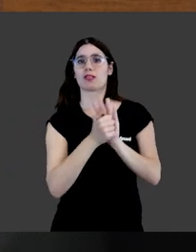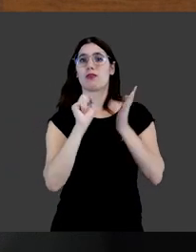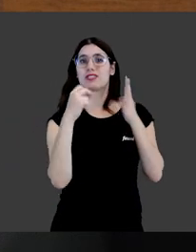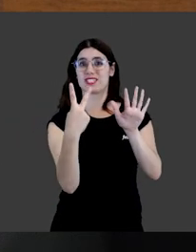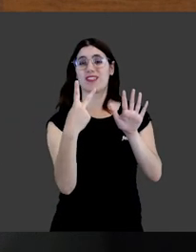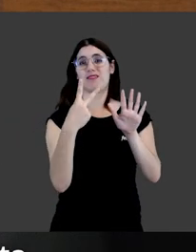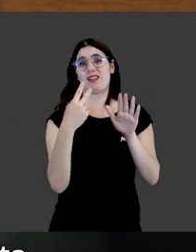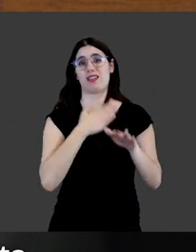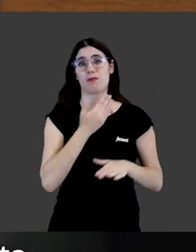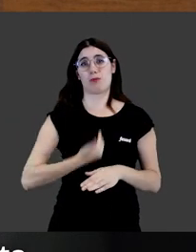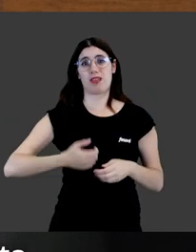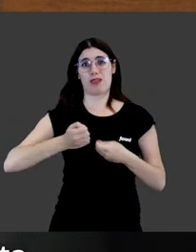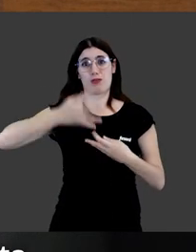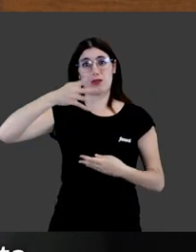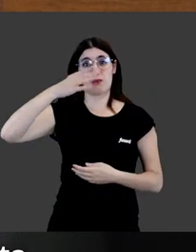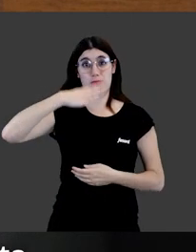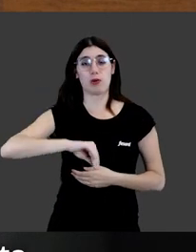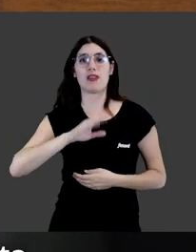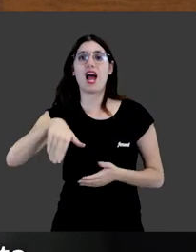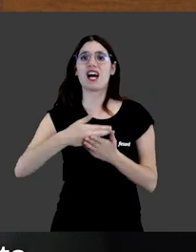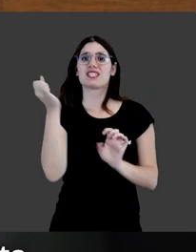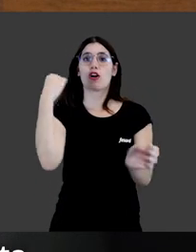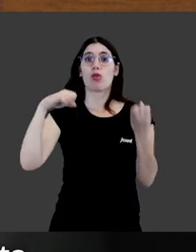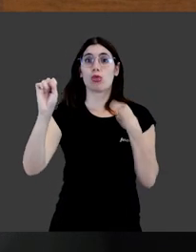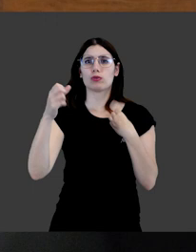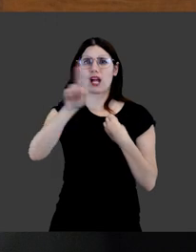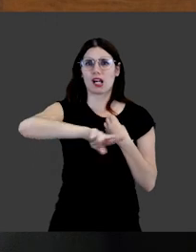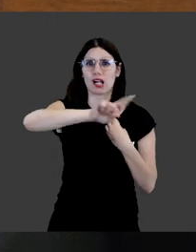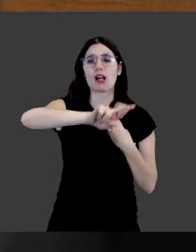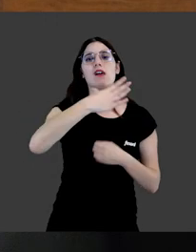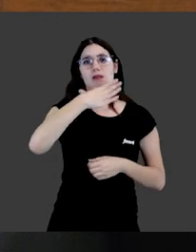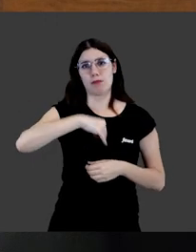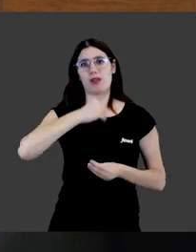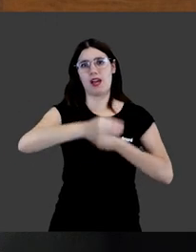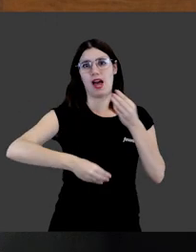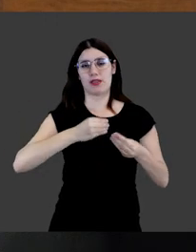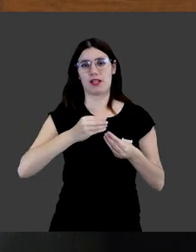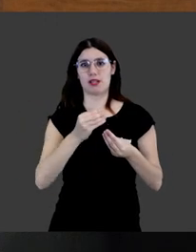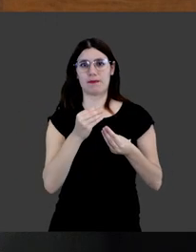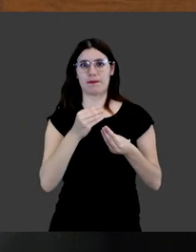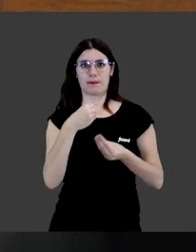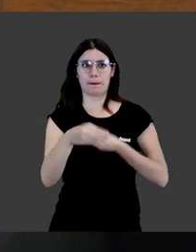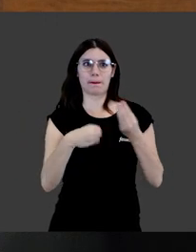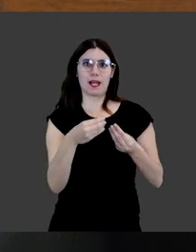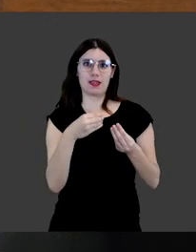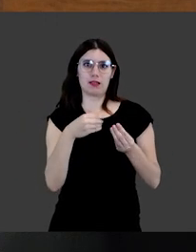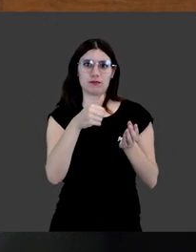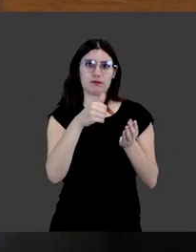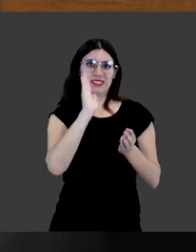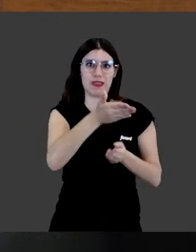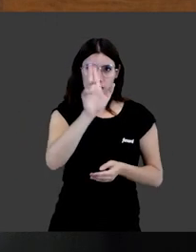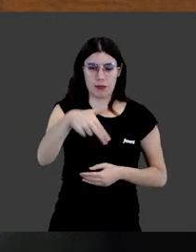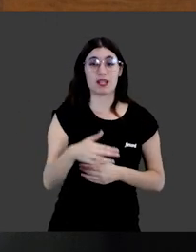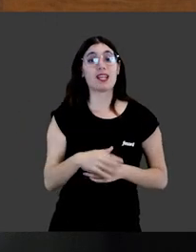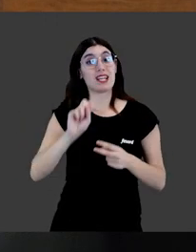ir por el artículo 7 de la ley de propiedad horizontal e incluso, si la conducta todavía se reiterase, podría ejercitar incluso la acción de